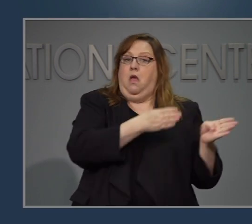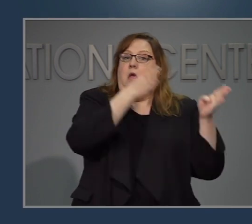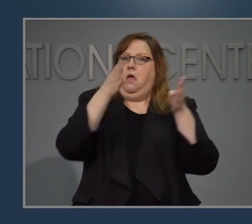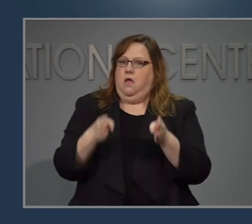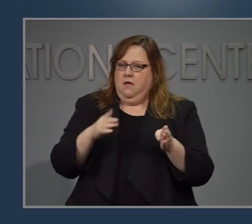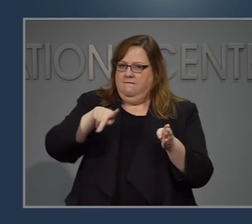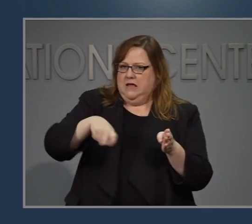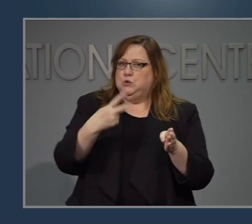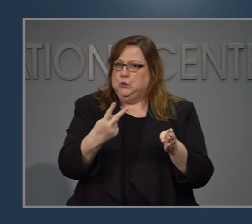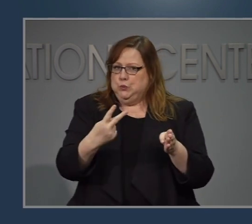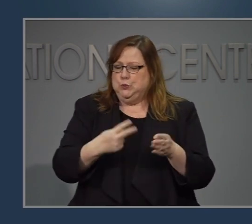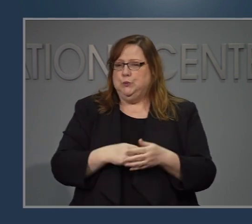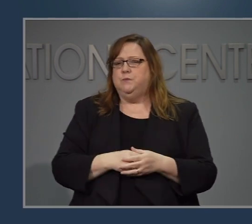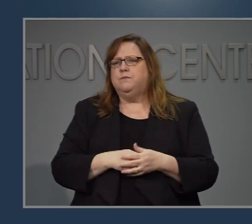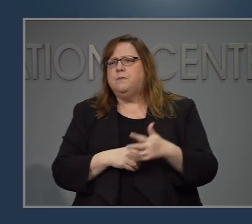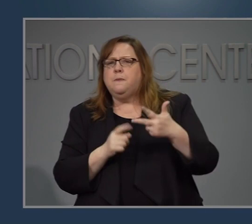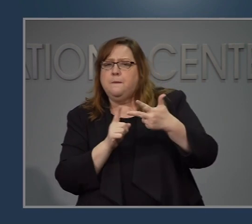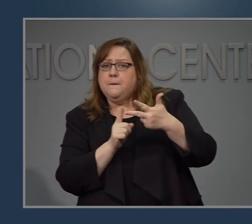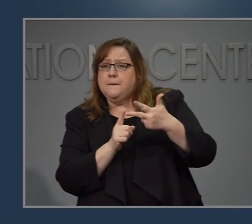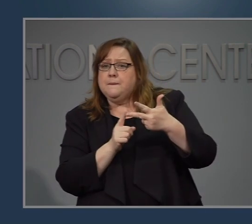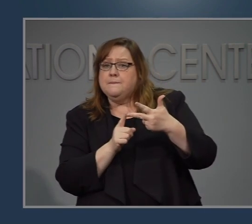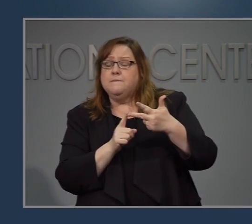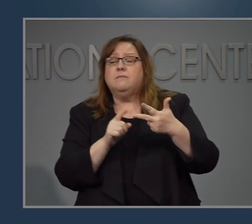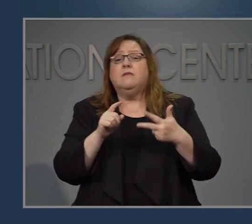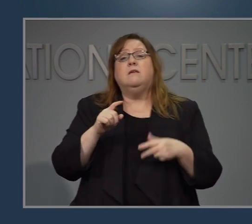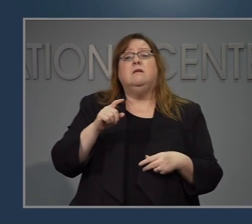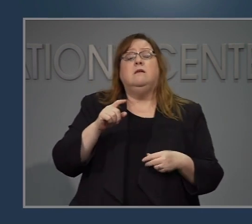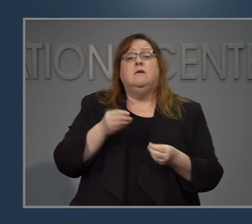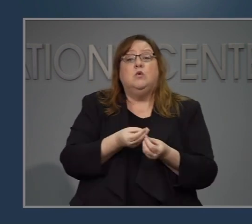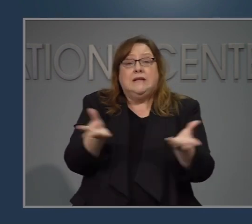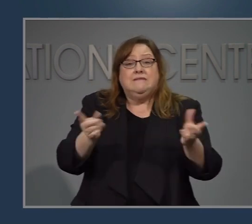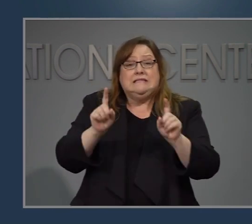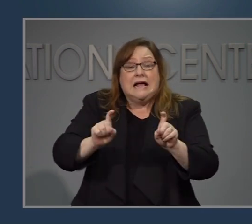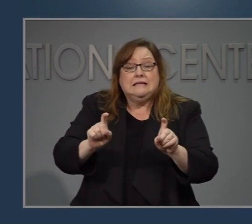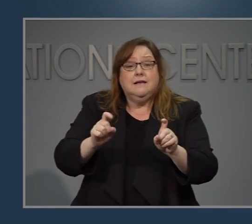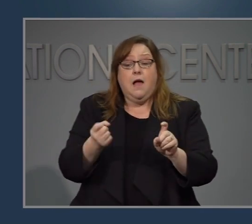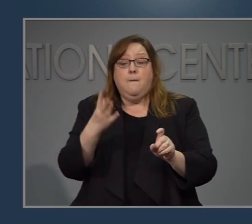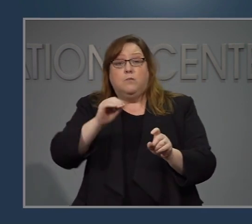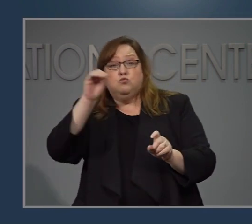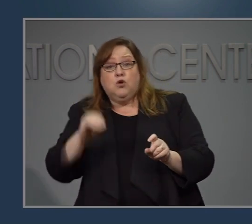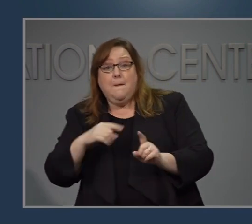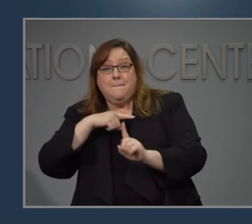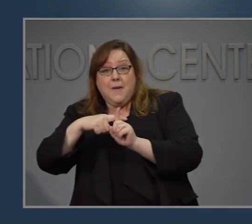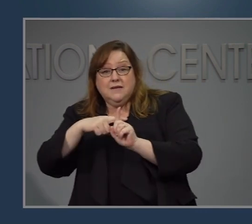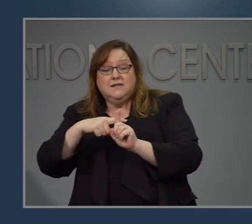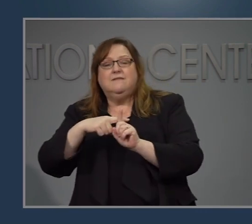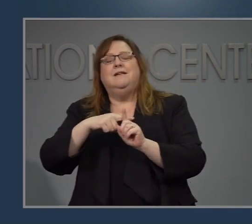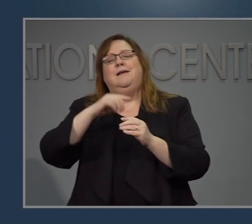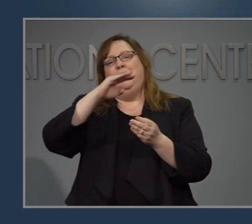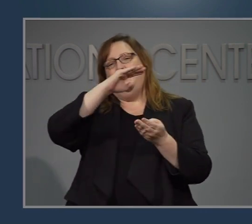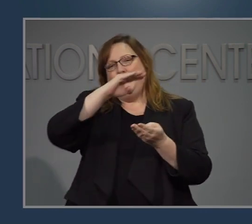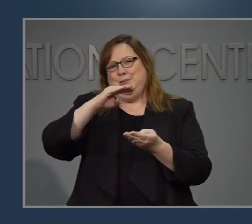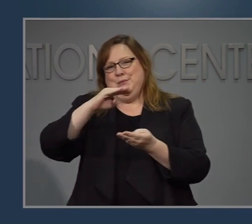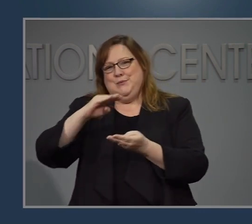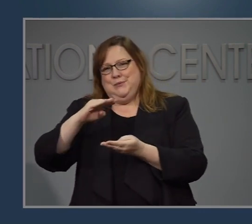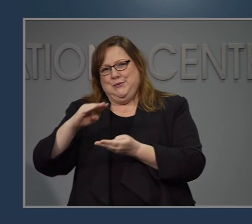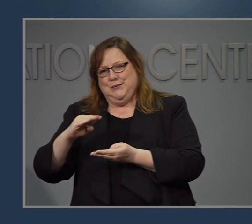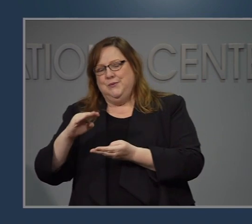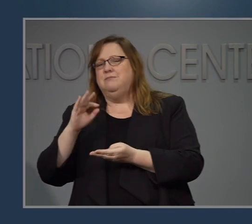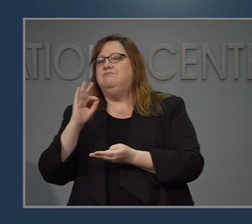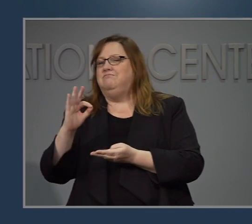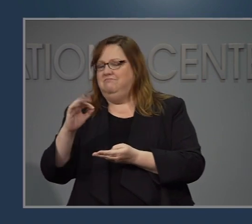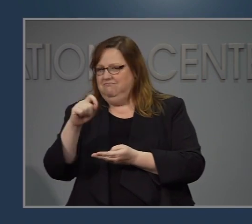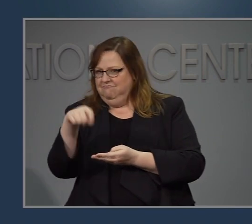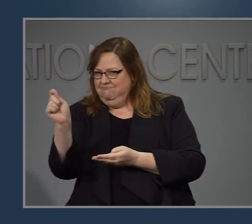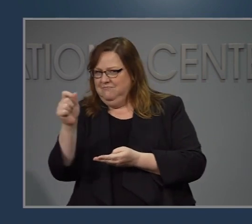La trayectoria de de Carolina del Norte en cuanto al porcentaje de pruebas está este está